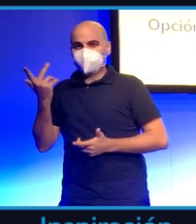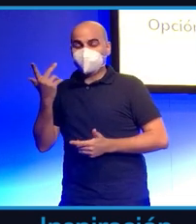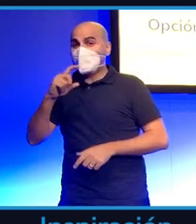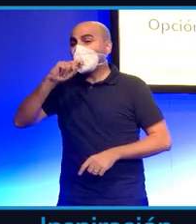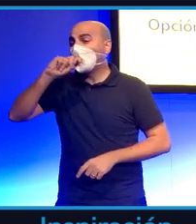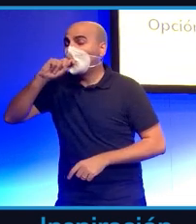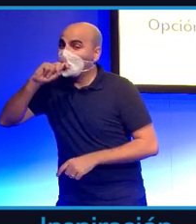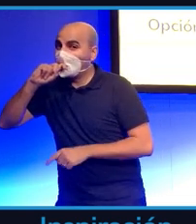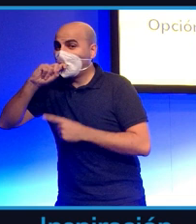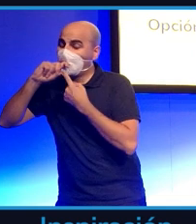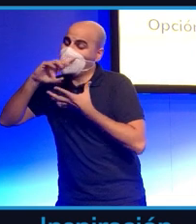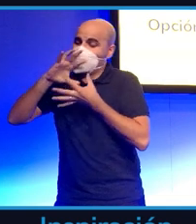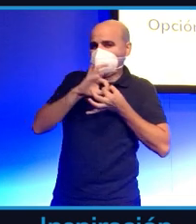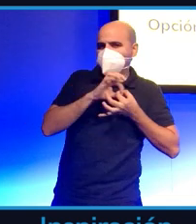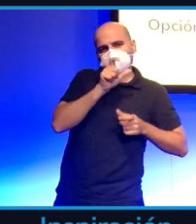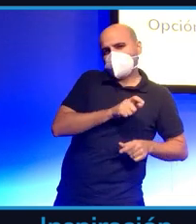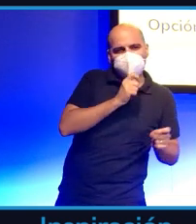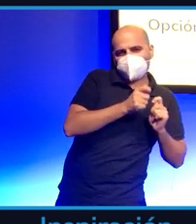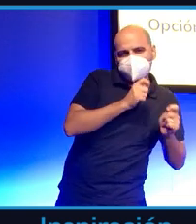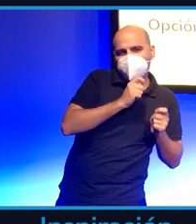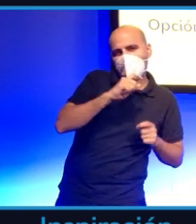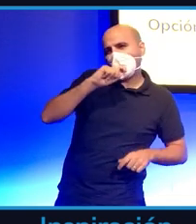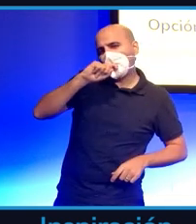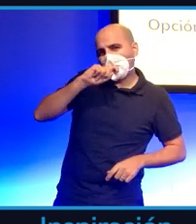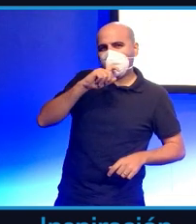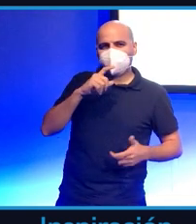y el deseo al periodista joven.